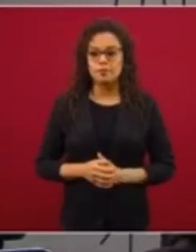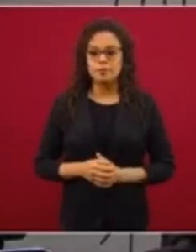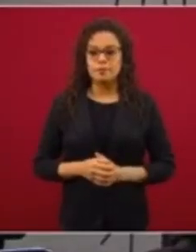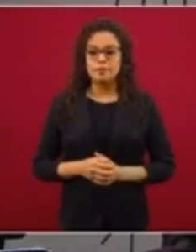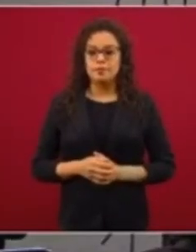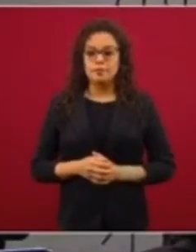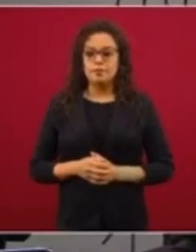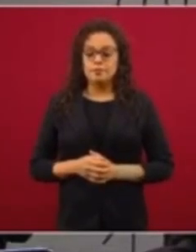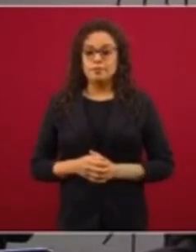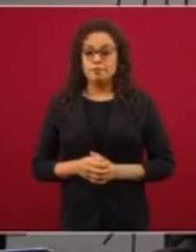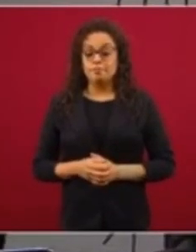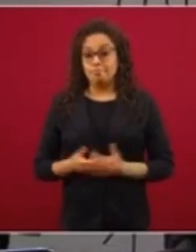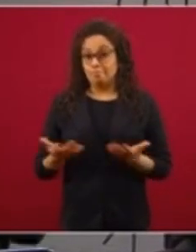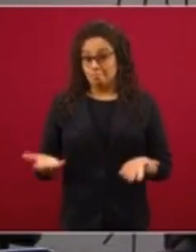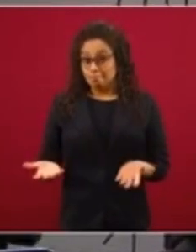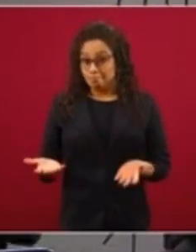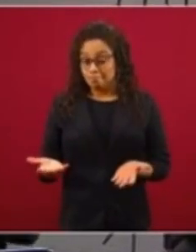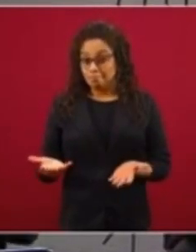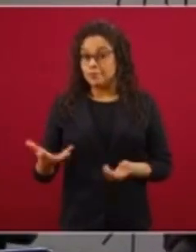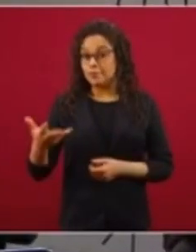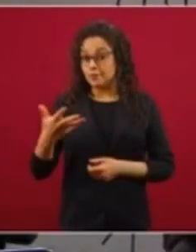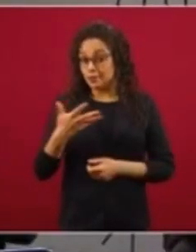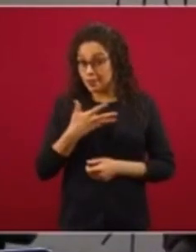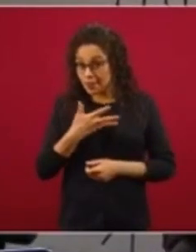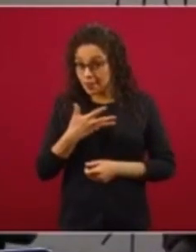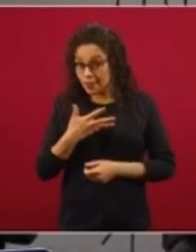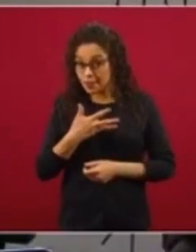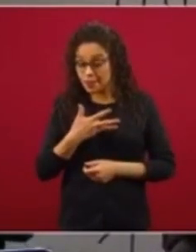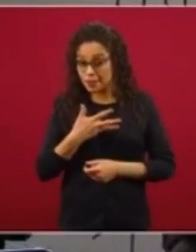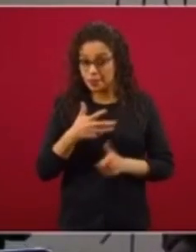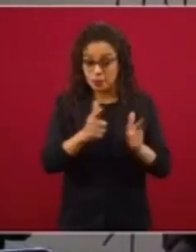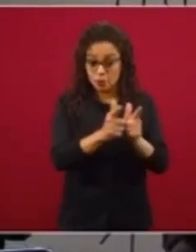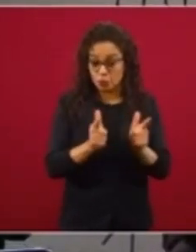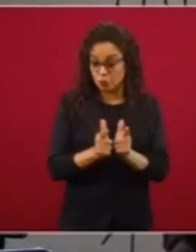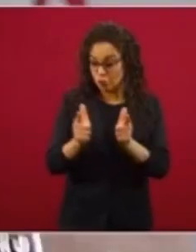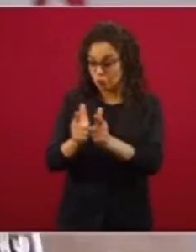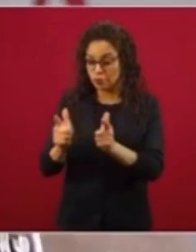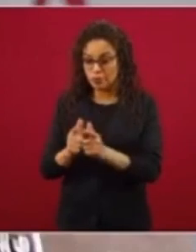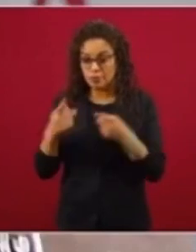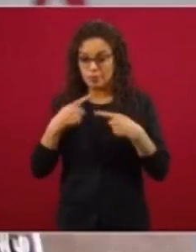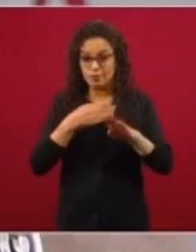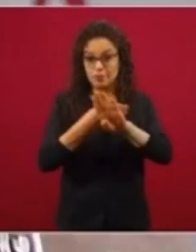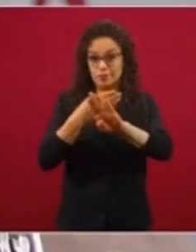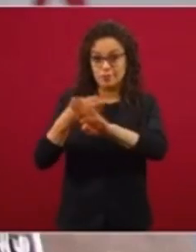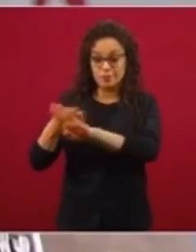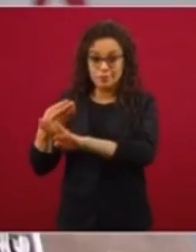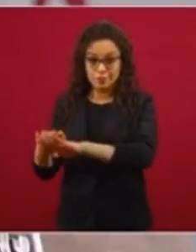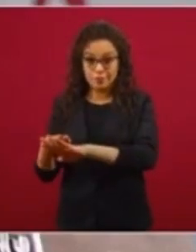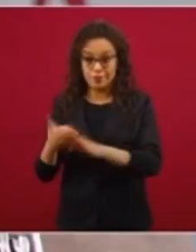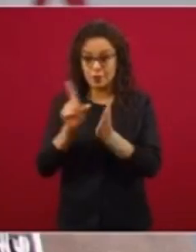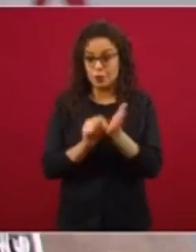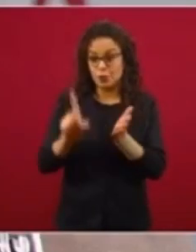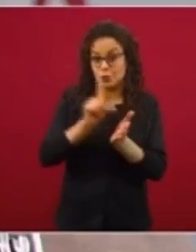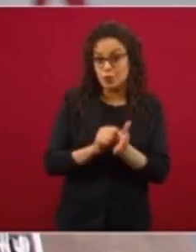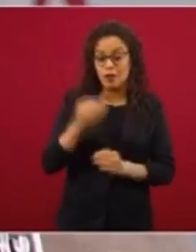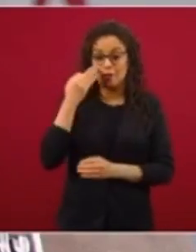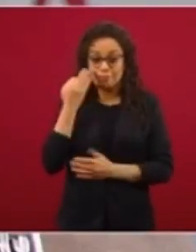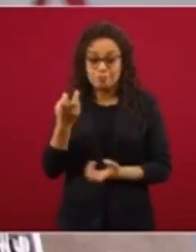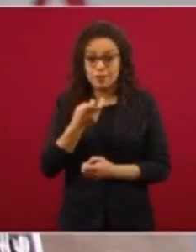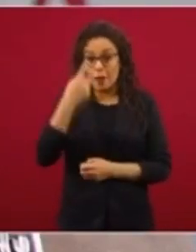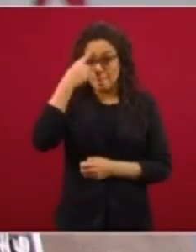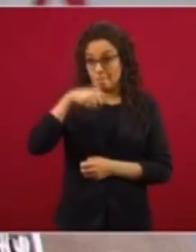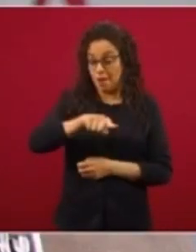Que si hay campañas en Twitter o en redes en contra de la Cuarta Transformación, bueno, eso es muy obvio. ¿Cuántas? Bueno, ¿cuántas? Hay